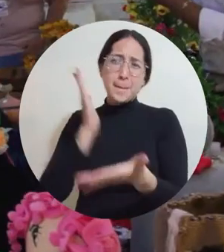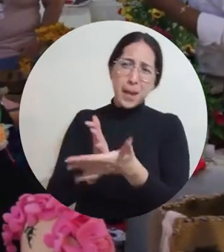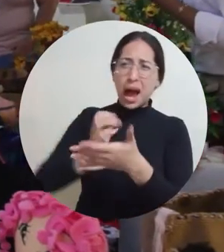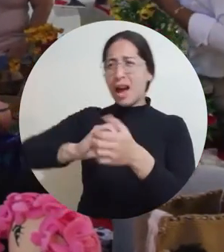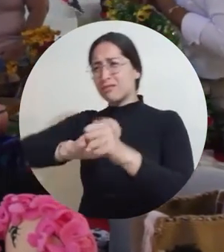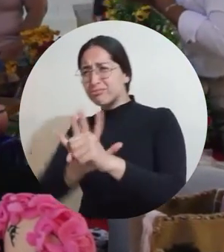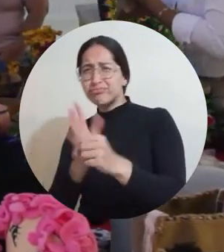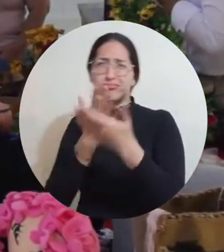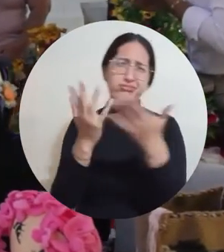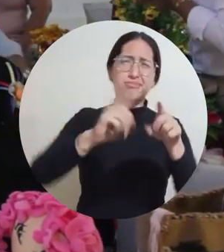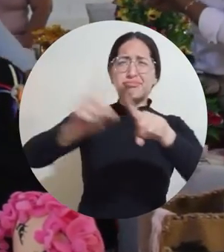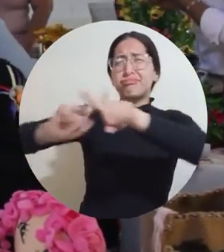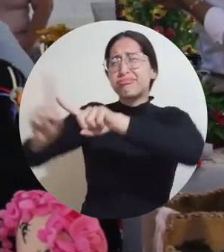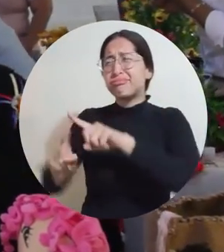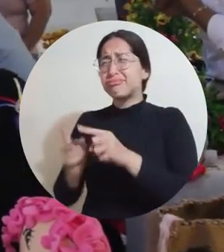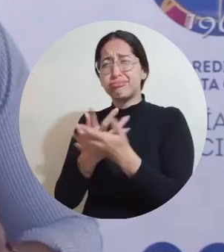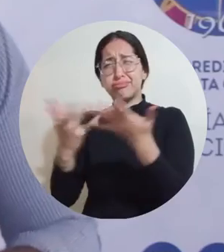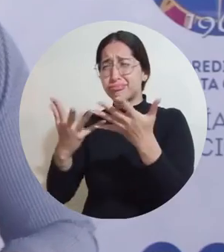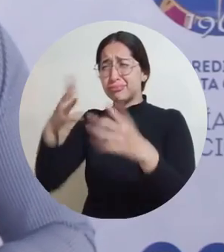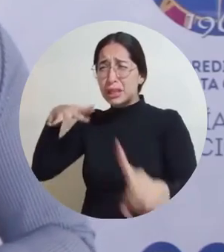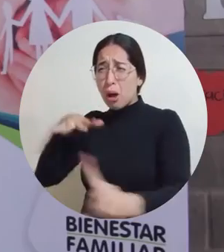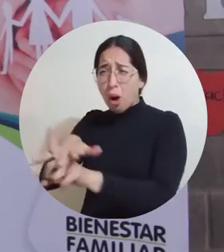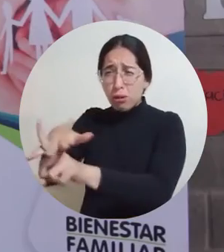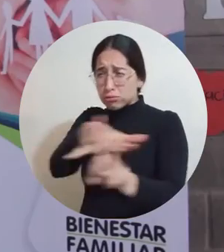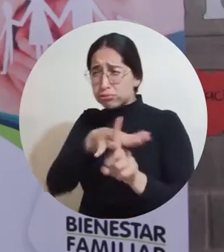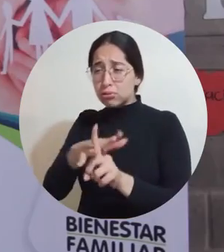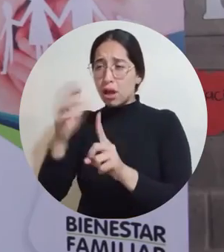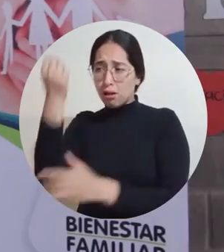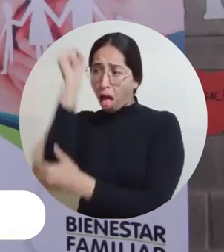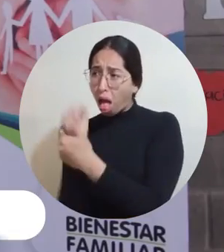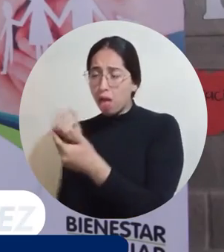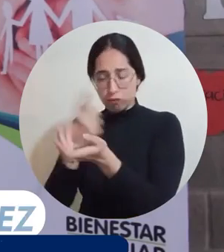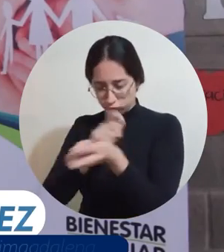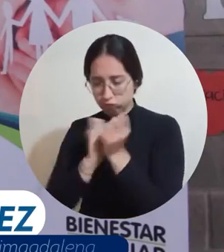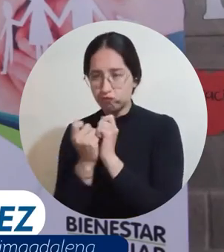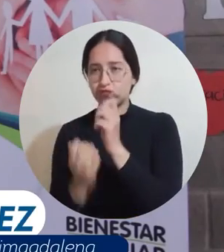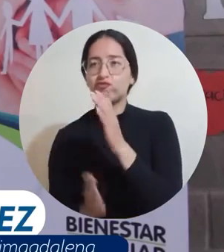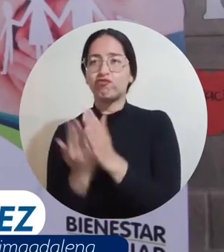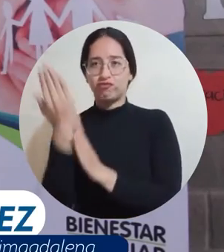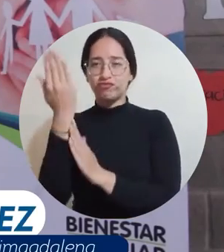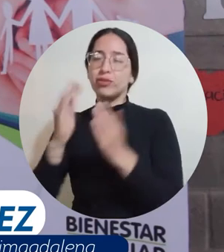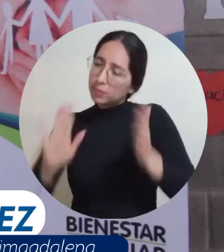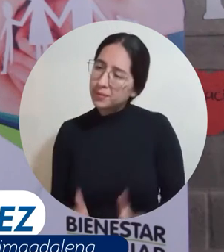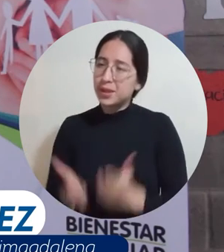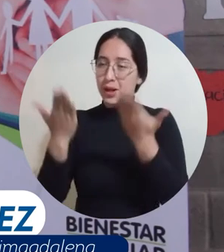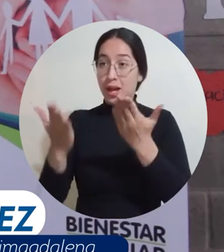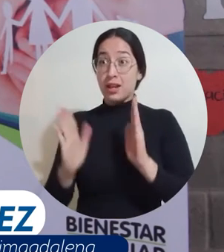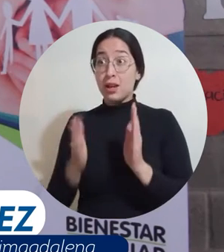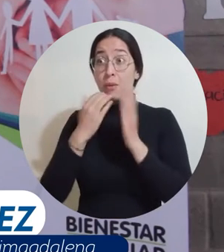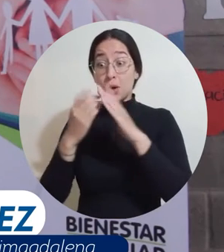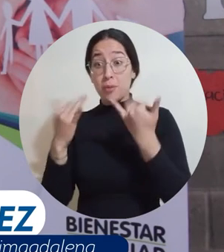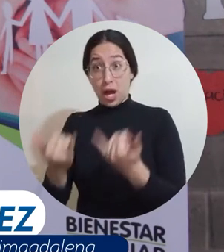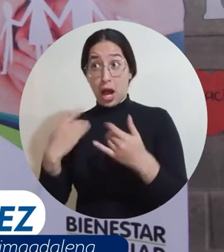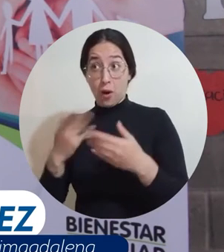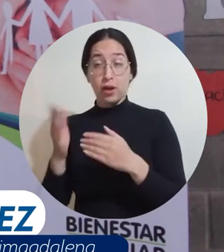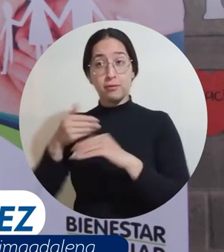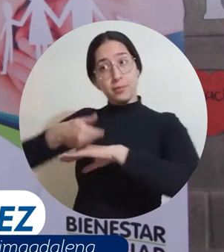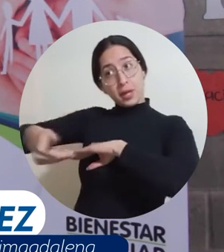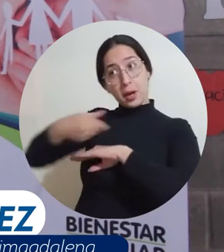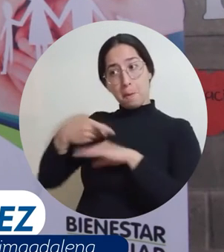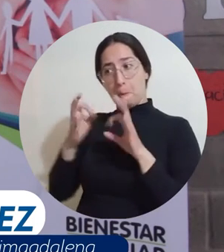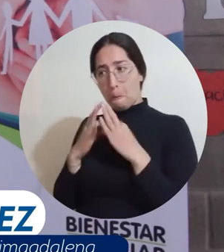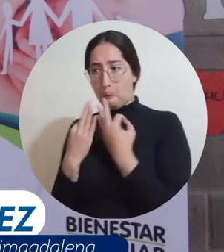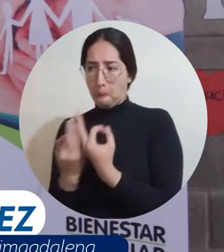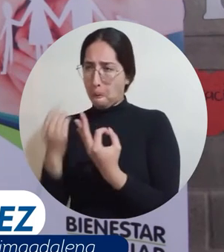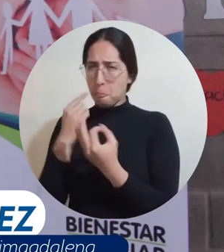situaciones que ha generado el COVID. Dentro de la modalidad Mi Familia lo que nos han pedido es hacer un proceso de acercamiento de